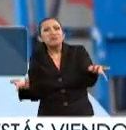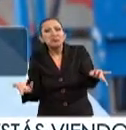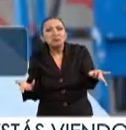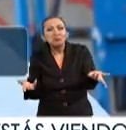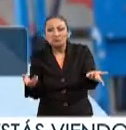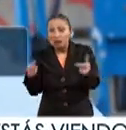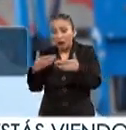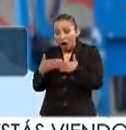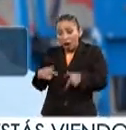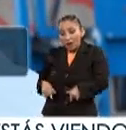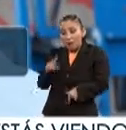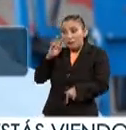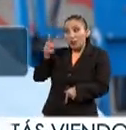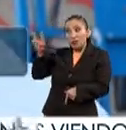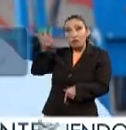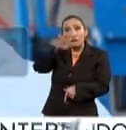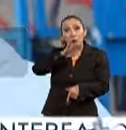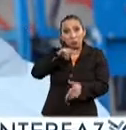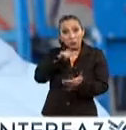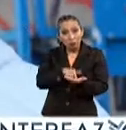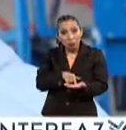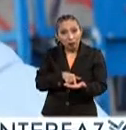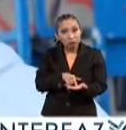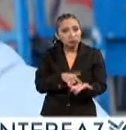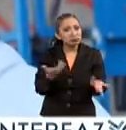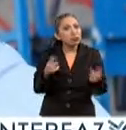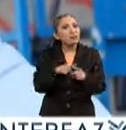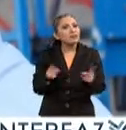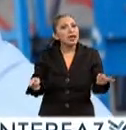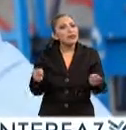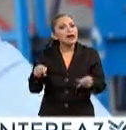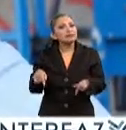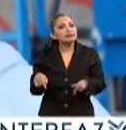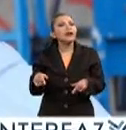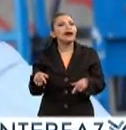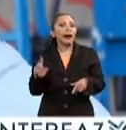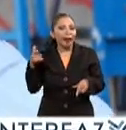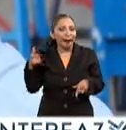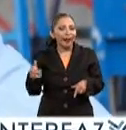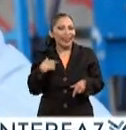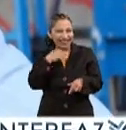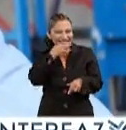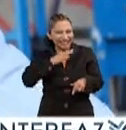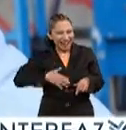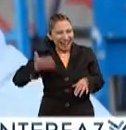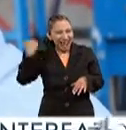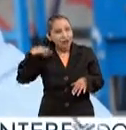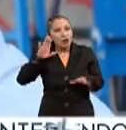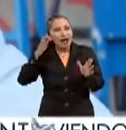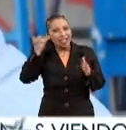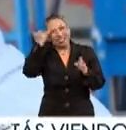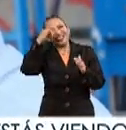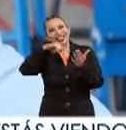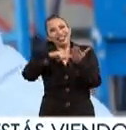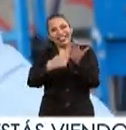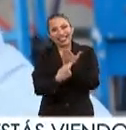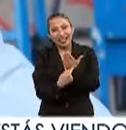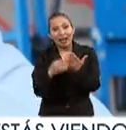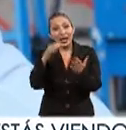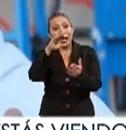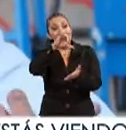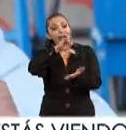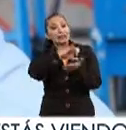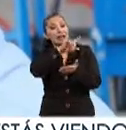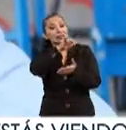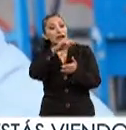y ahora viendo este espacio qué diferentes son y me decías que hay una metáfora de que la Central